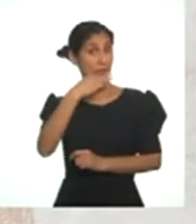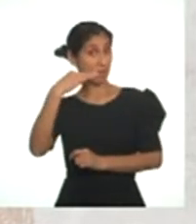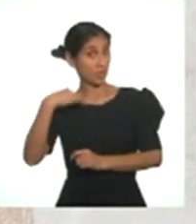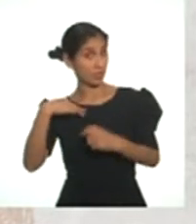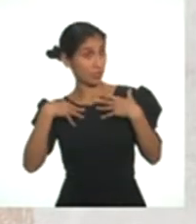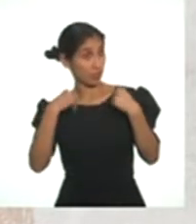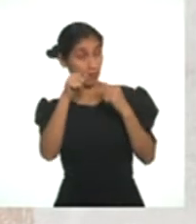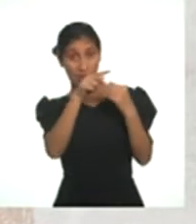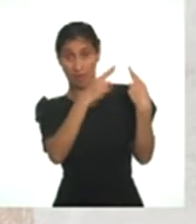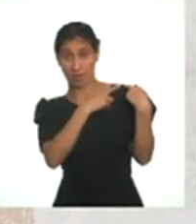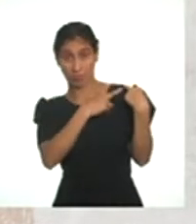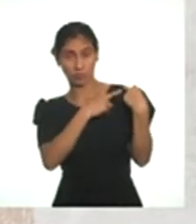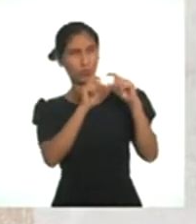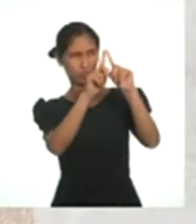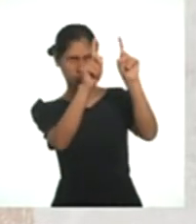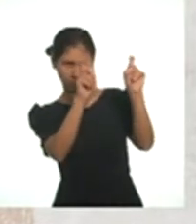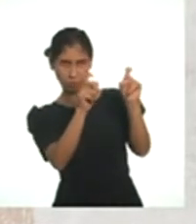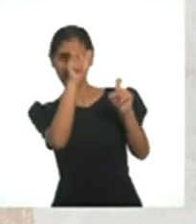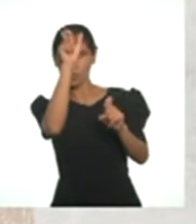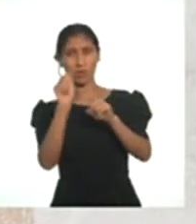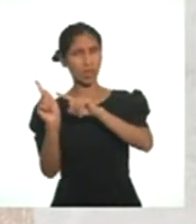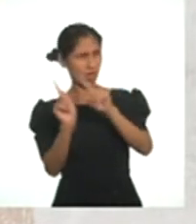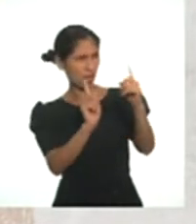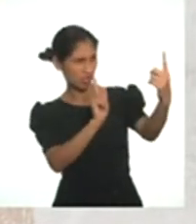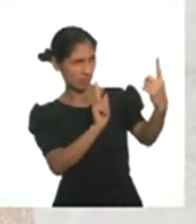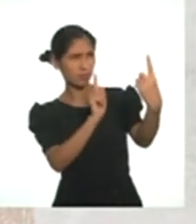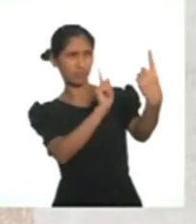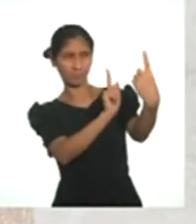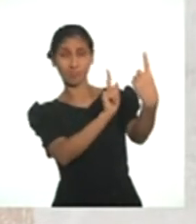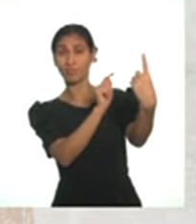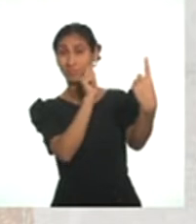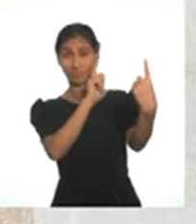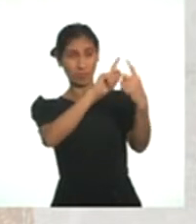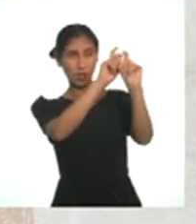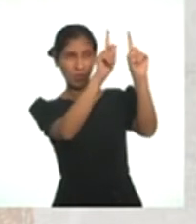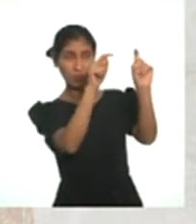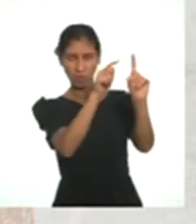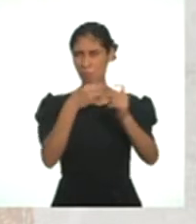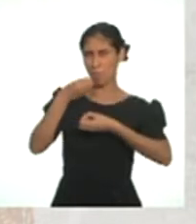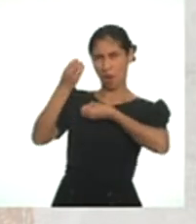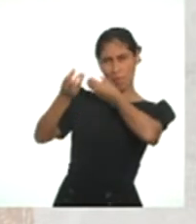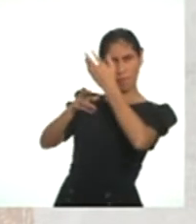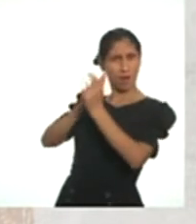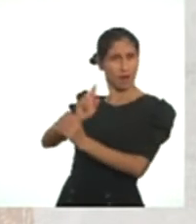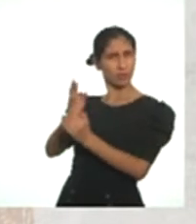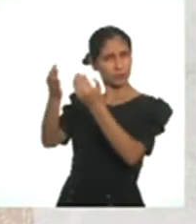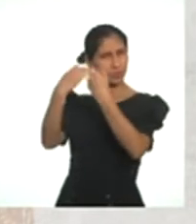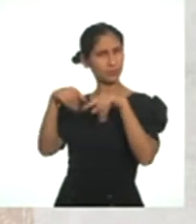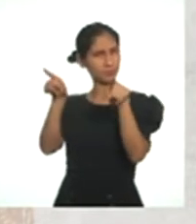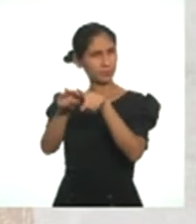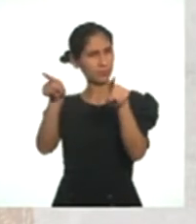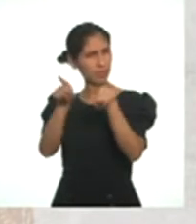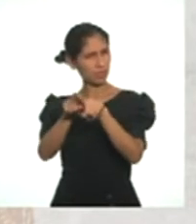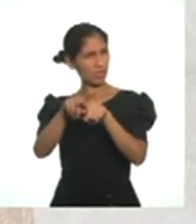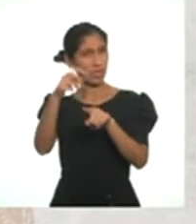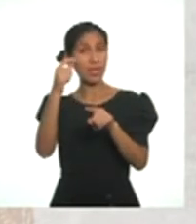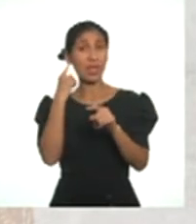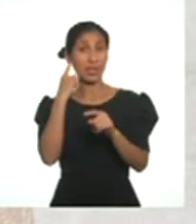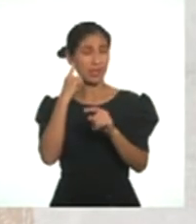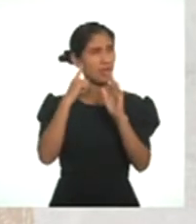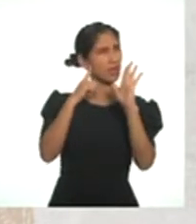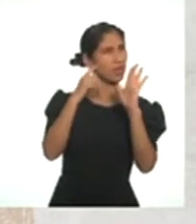de Salud en su consultorio. Se ve al entrevistador y al entrevistado. En la parte del audio aparecen tres